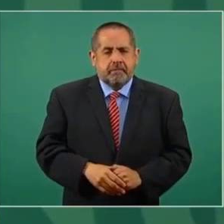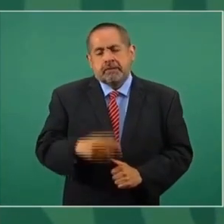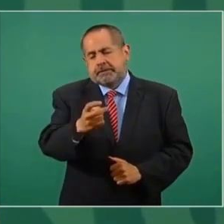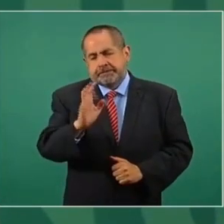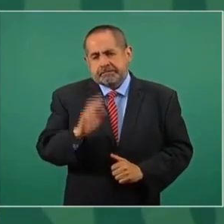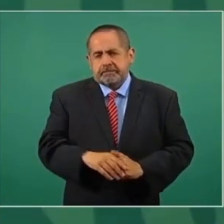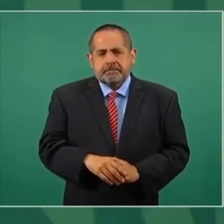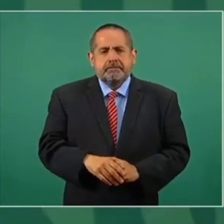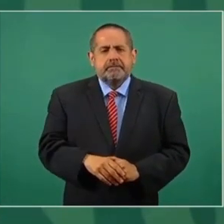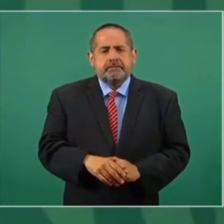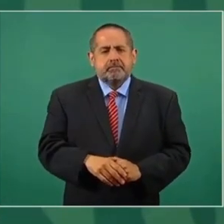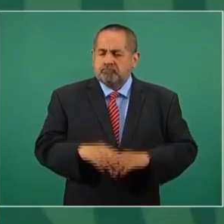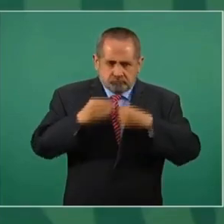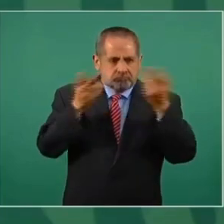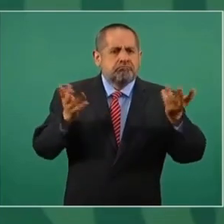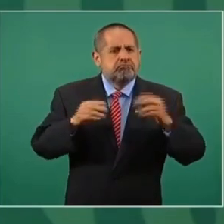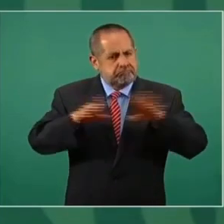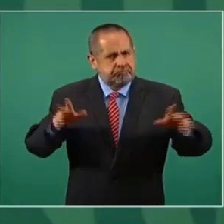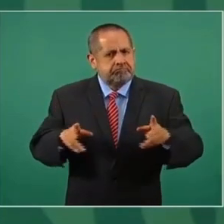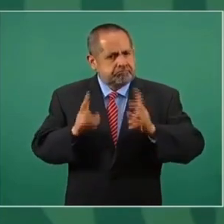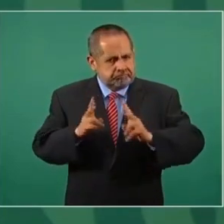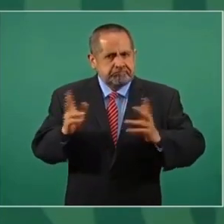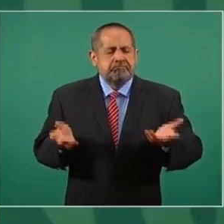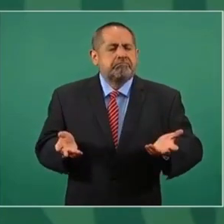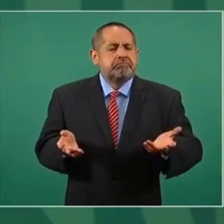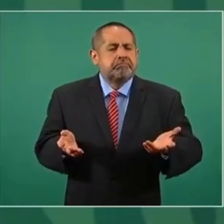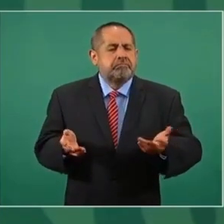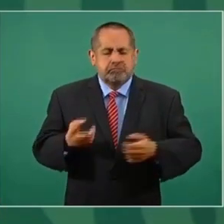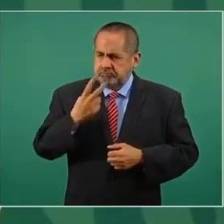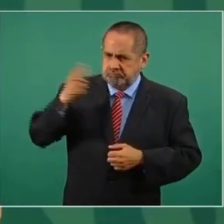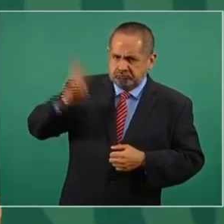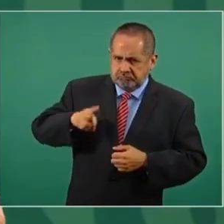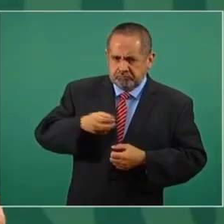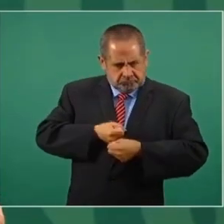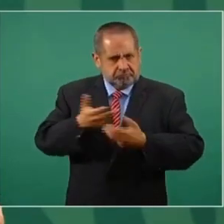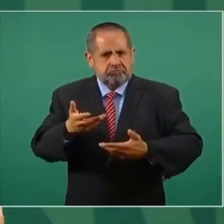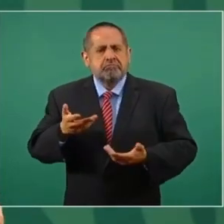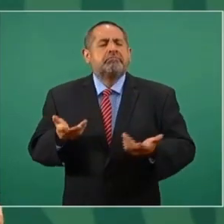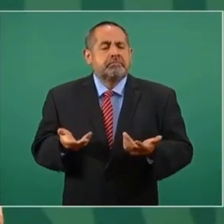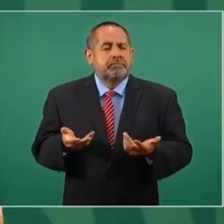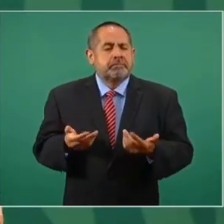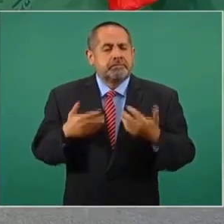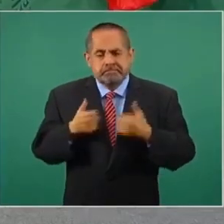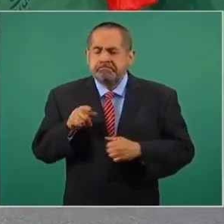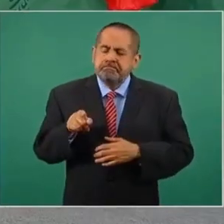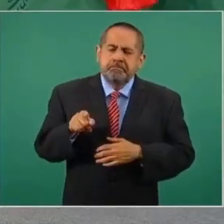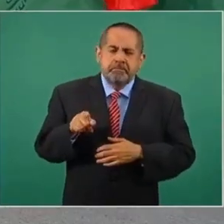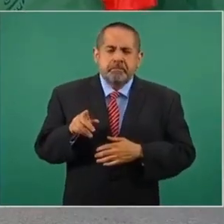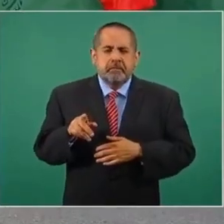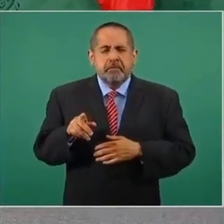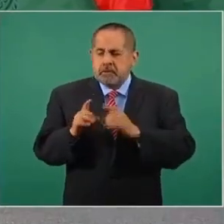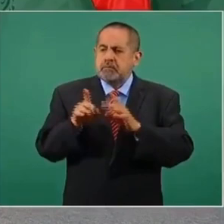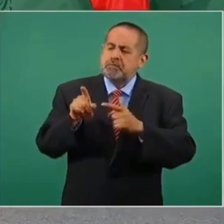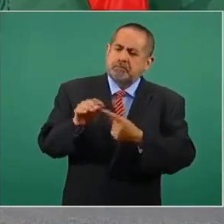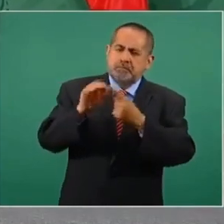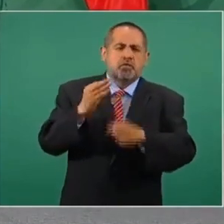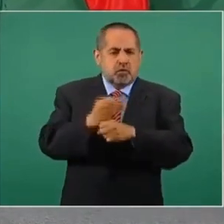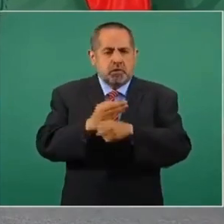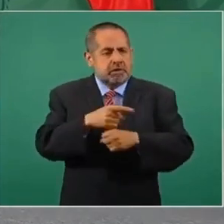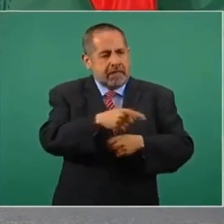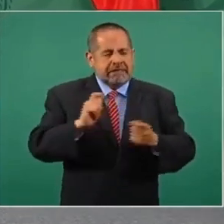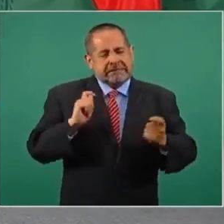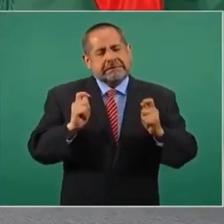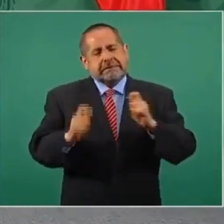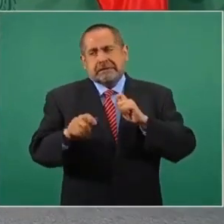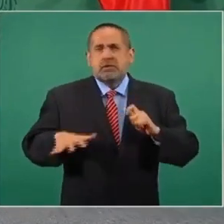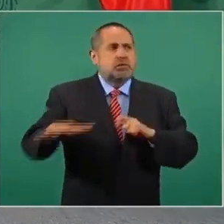Entonces, pues hablemos con la verdad y entendamos que hay una circunstancia especial, se está llevando a cabo una